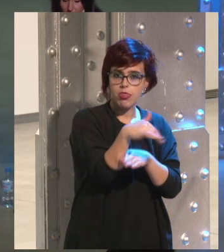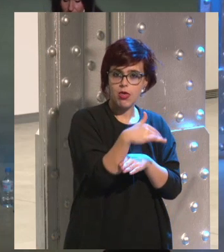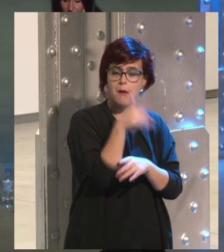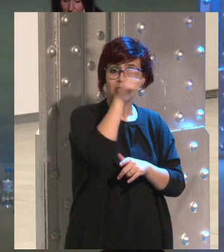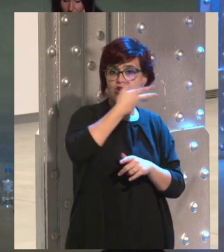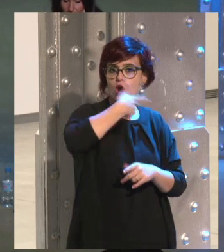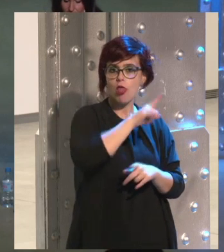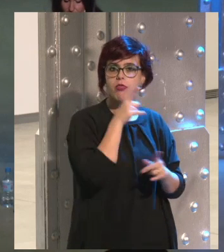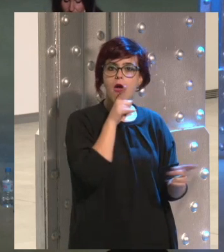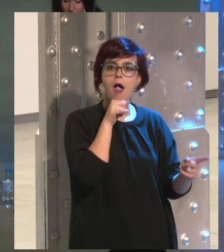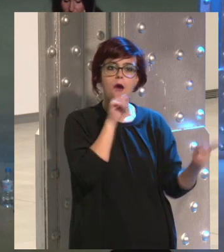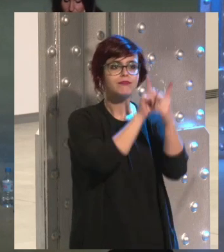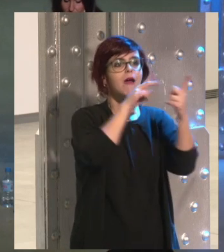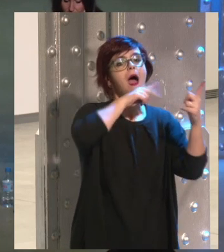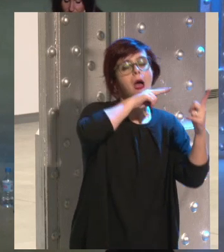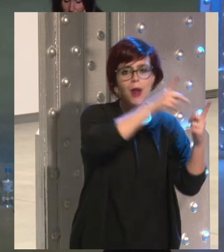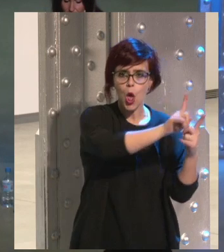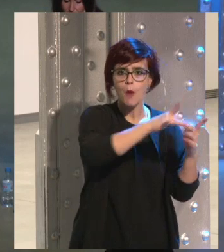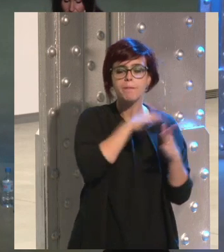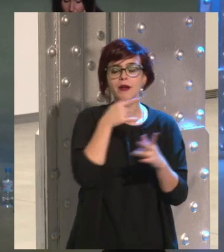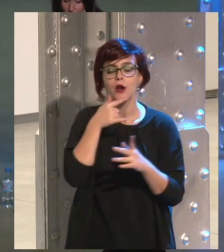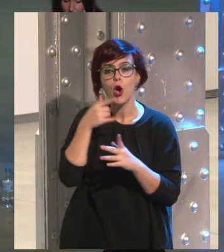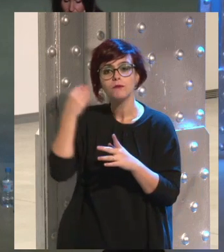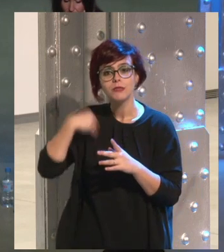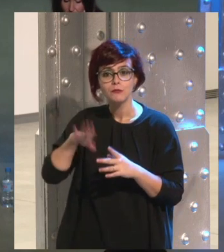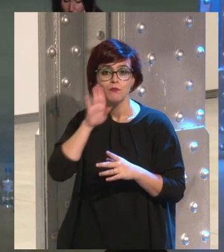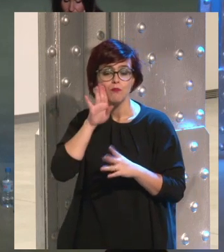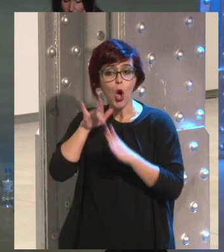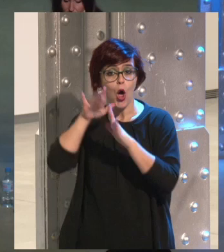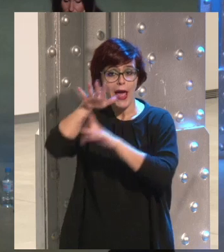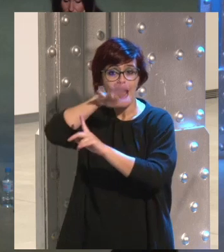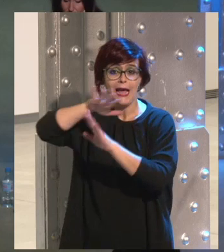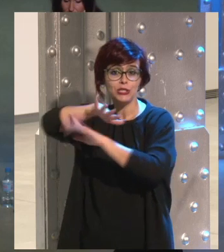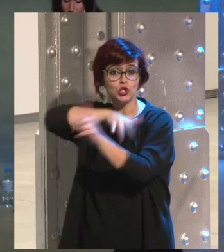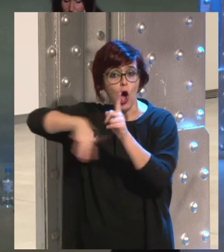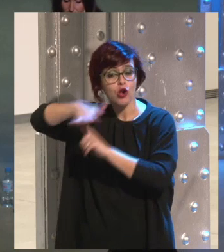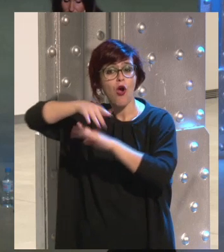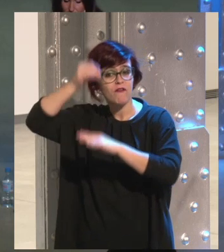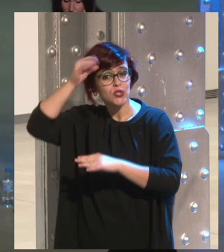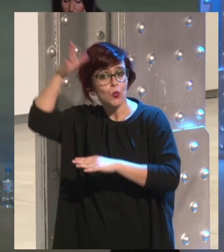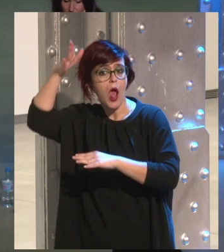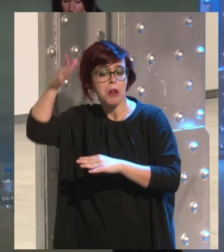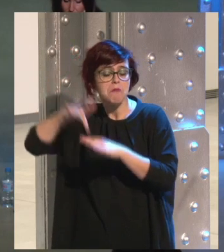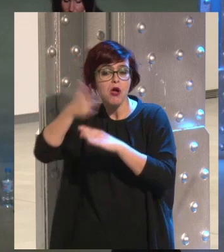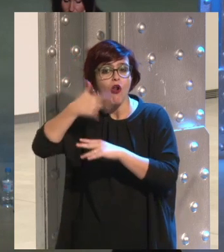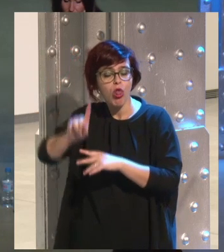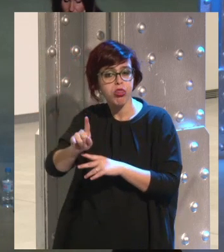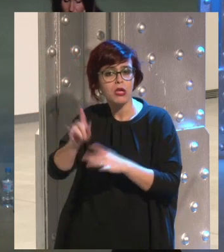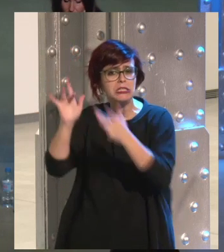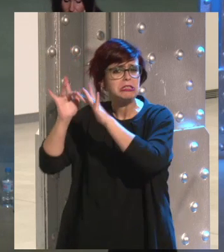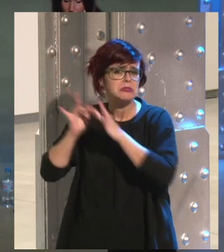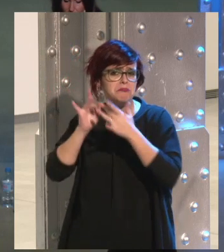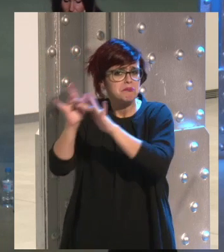lo enseñan todo en el entorno virtual? Filip, ¿por qué pasa eso? ¿Por qué los chavales jóvenes enseñan